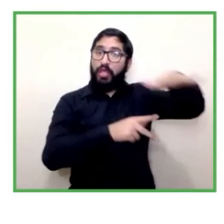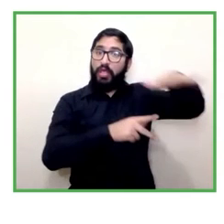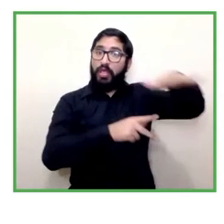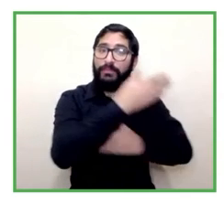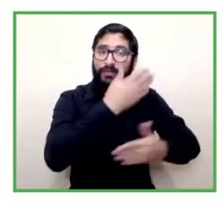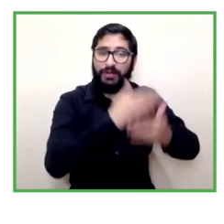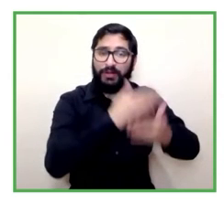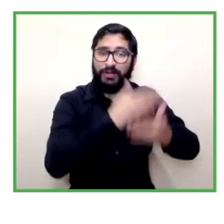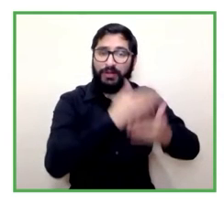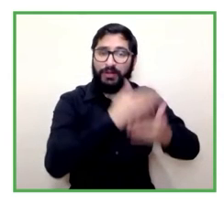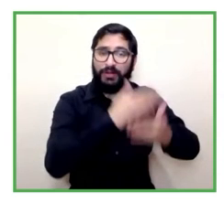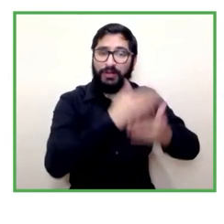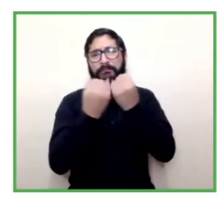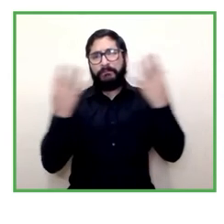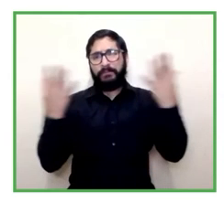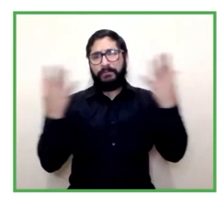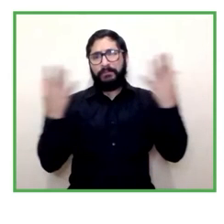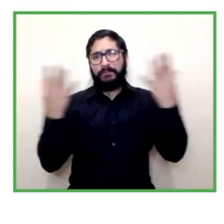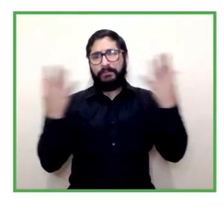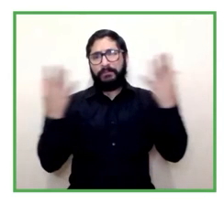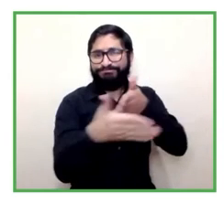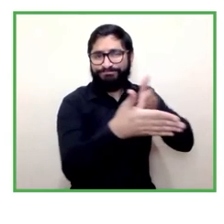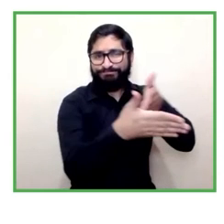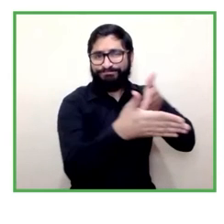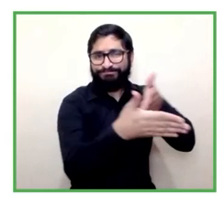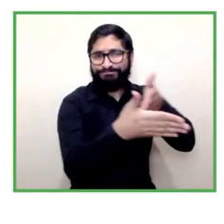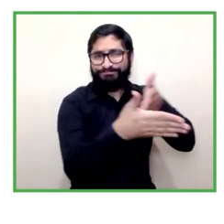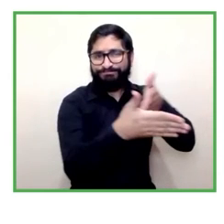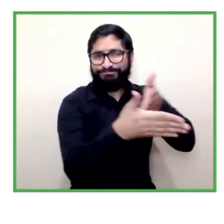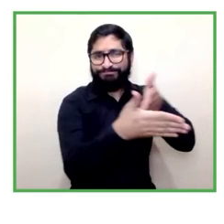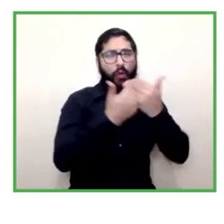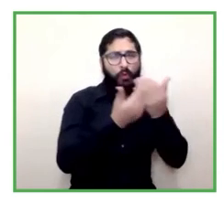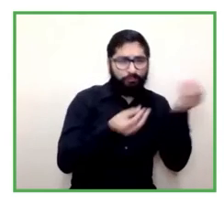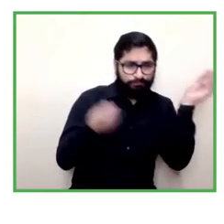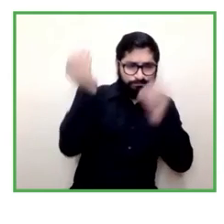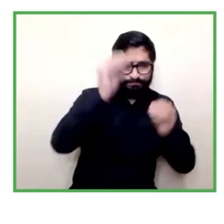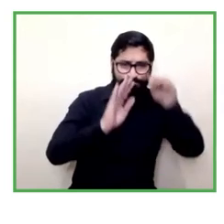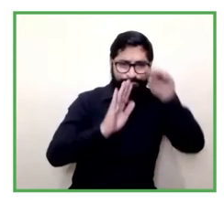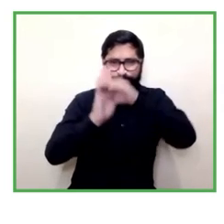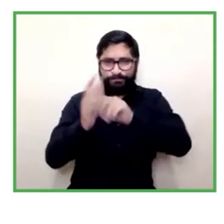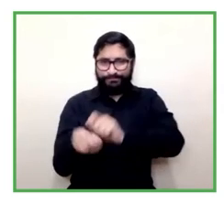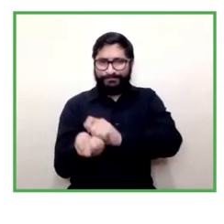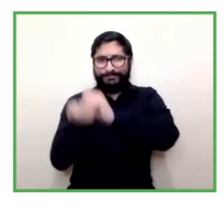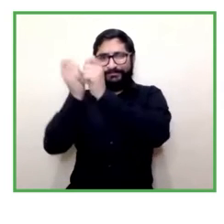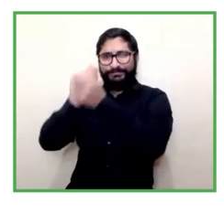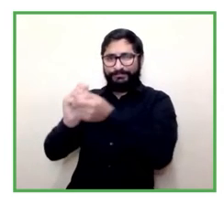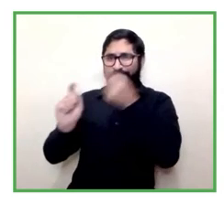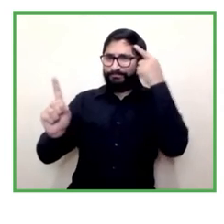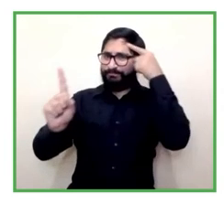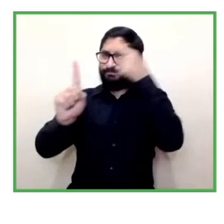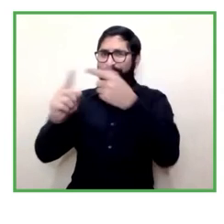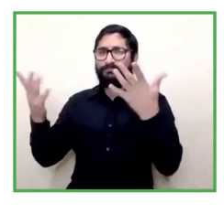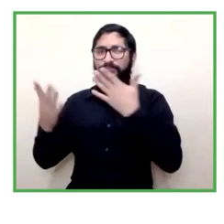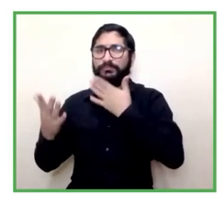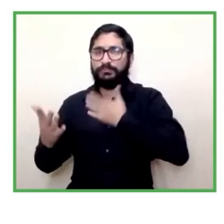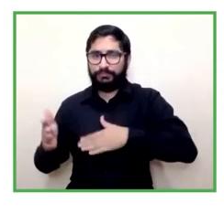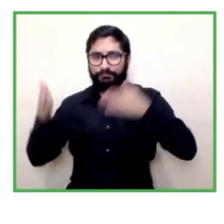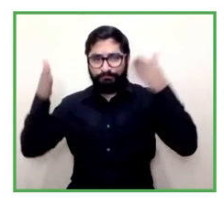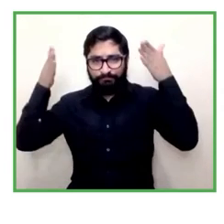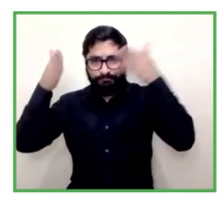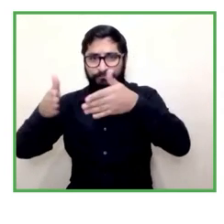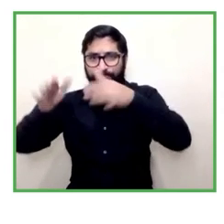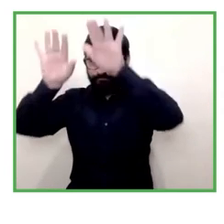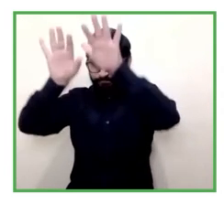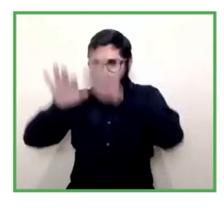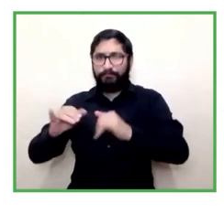hemos tratado de hacer procesos de acompañamiento no solamente presenciales sino que también en la virtualidad haciendo acompañamiento a